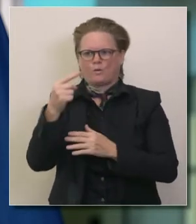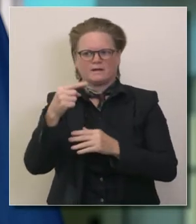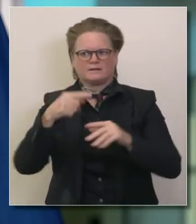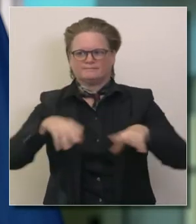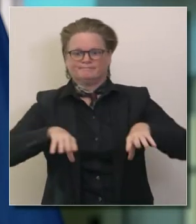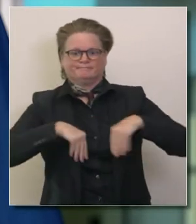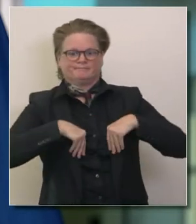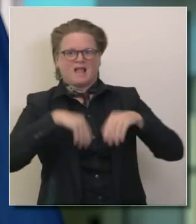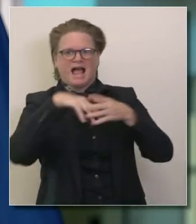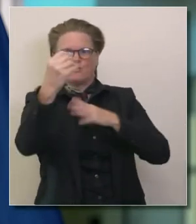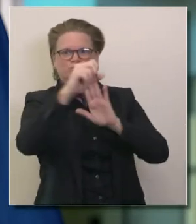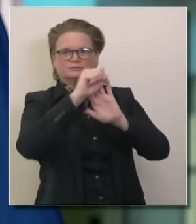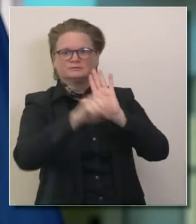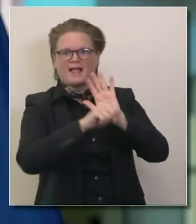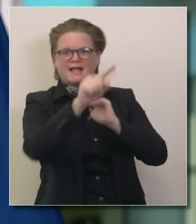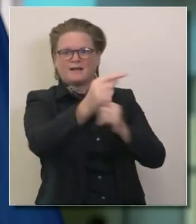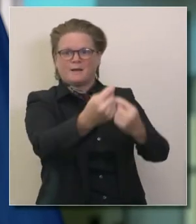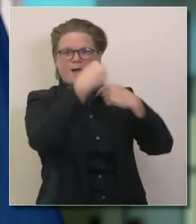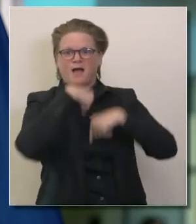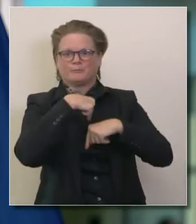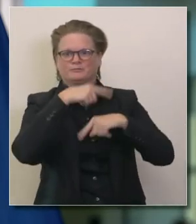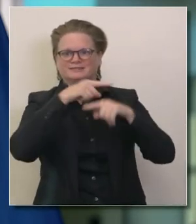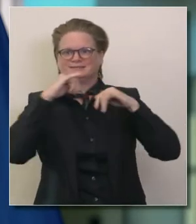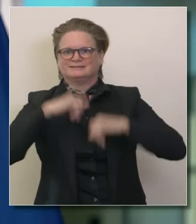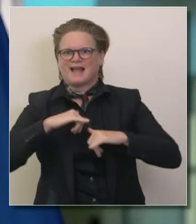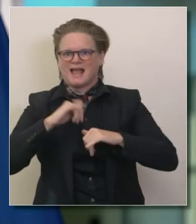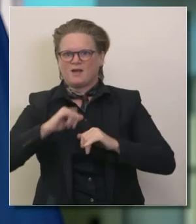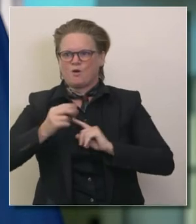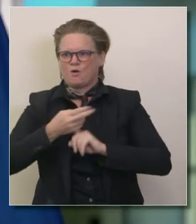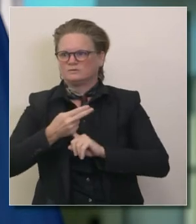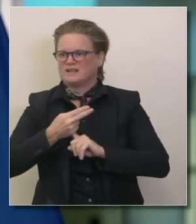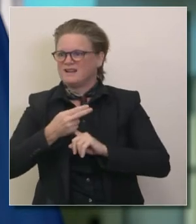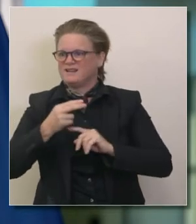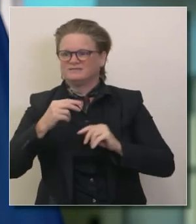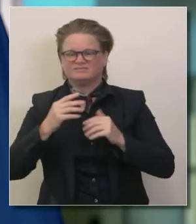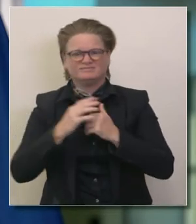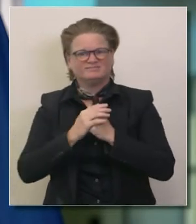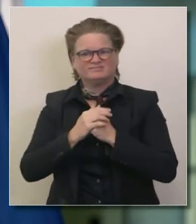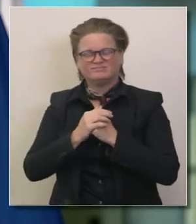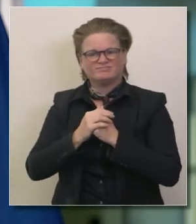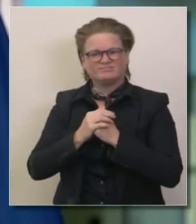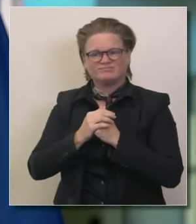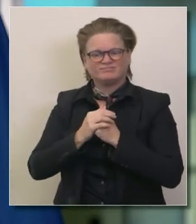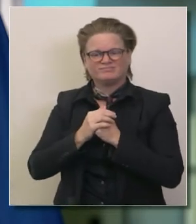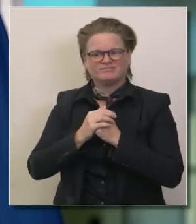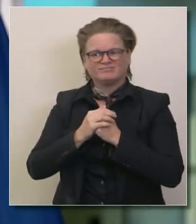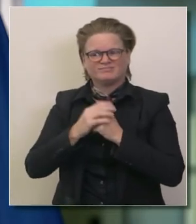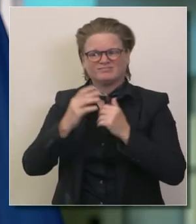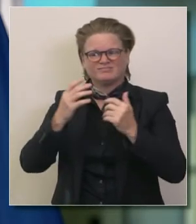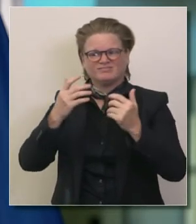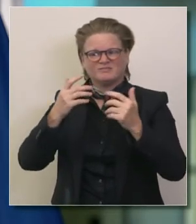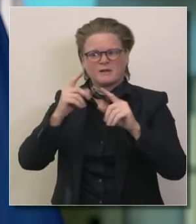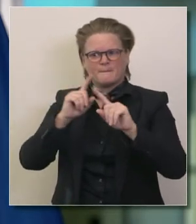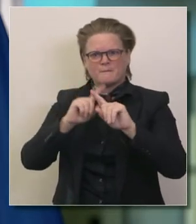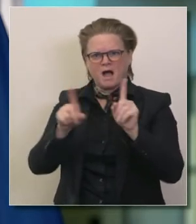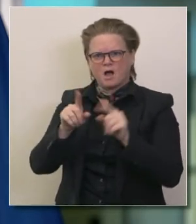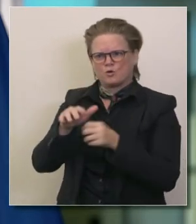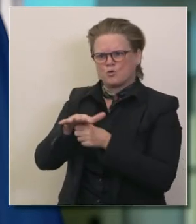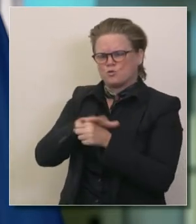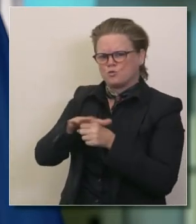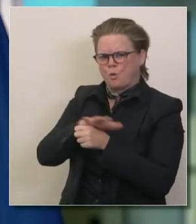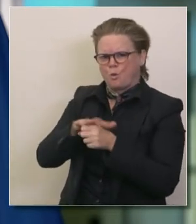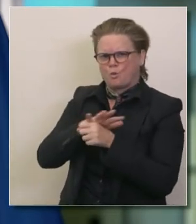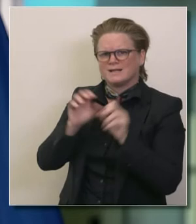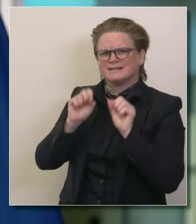entonces uno se pregunta la gente que viene de fuera de california se puede quedar en un hotel pero la gente local si